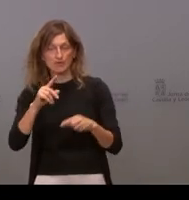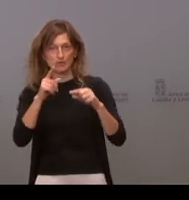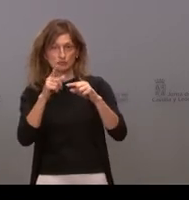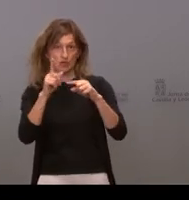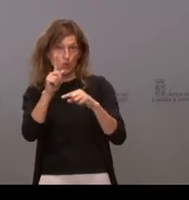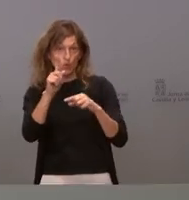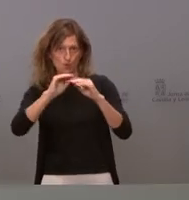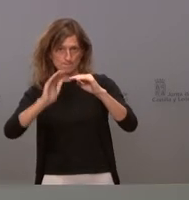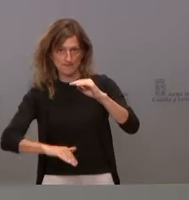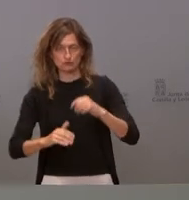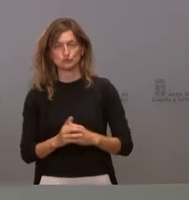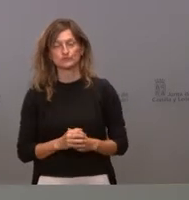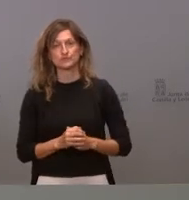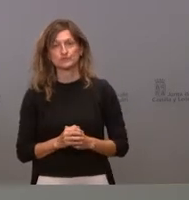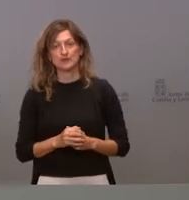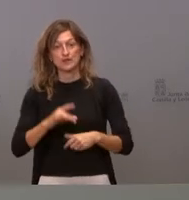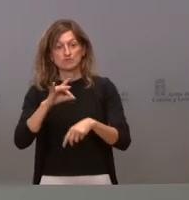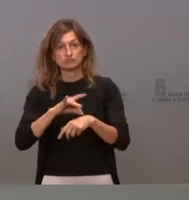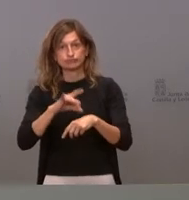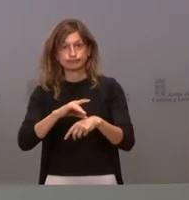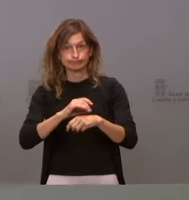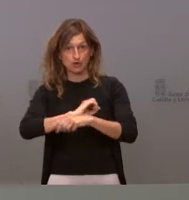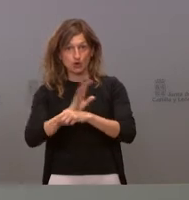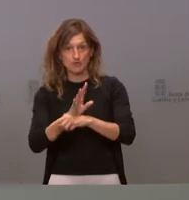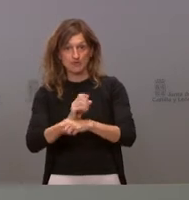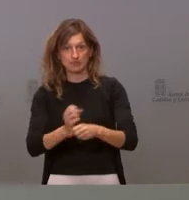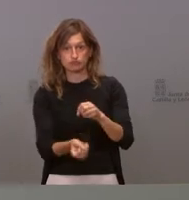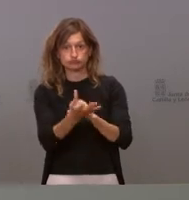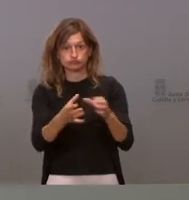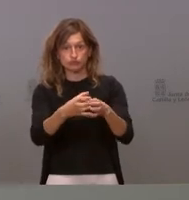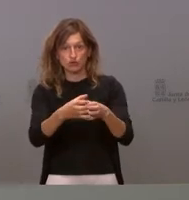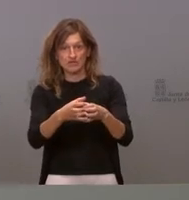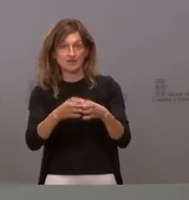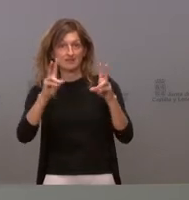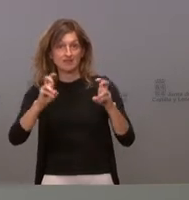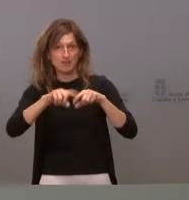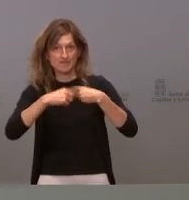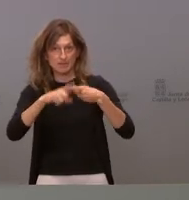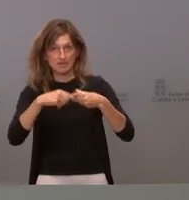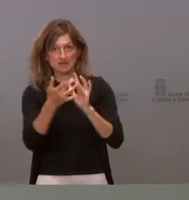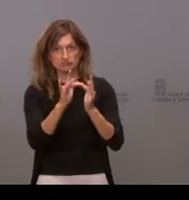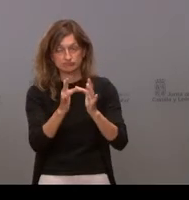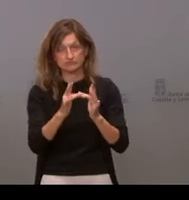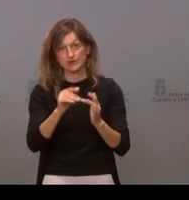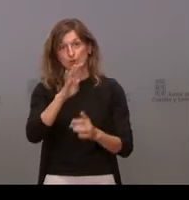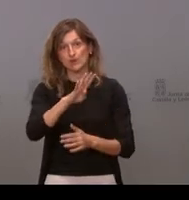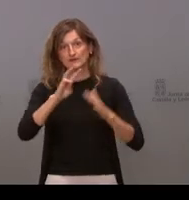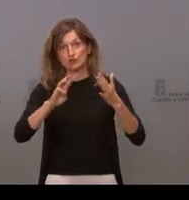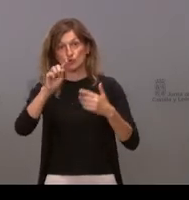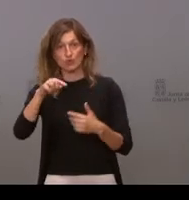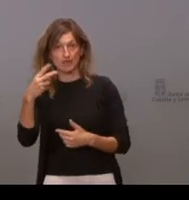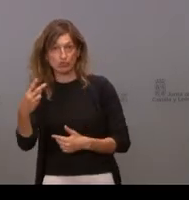de 1. En cuanto a los brotes, los brotes siguen siendo el componente familiar el más importante, 48,2,